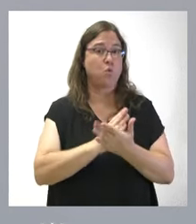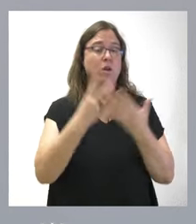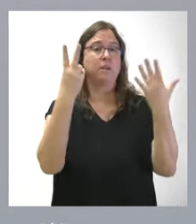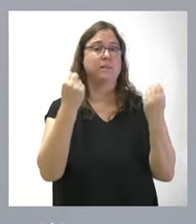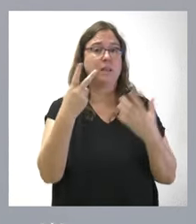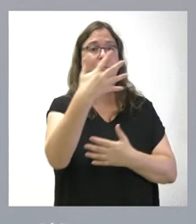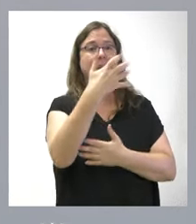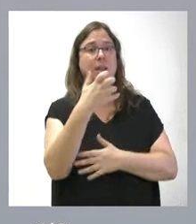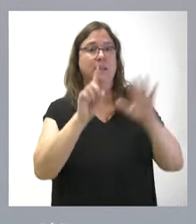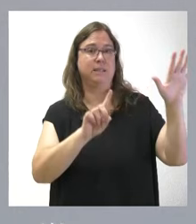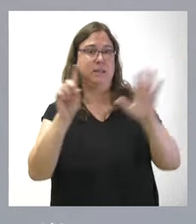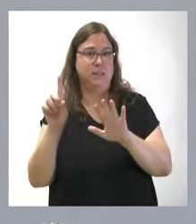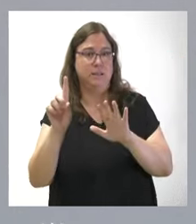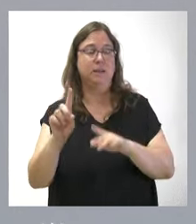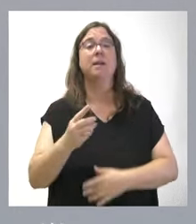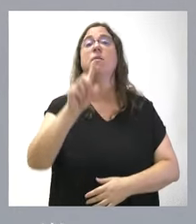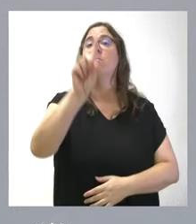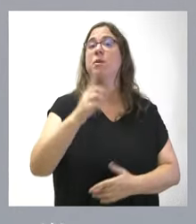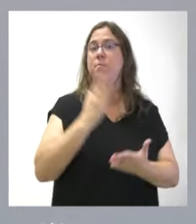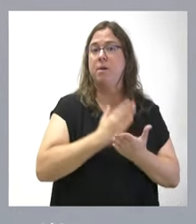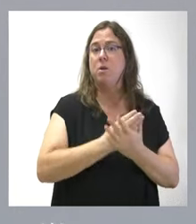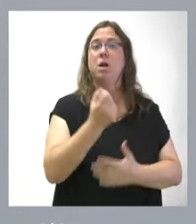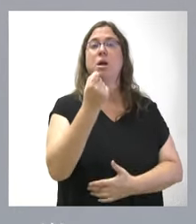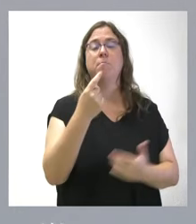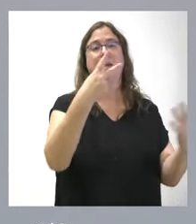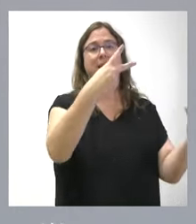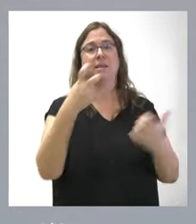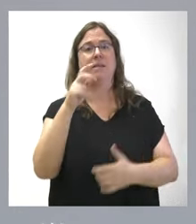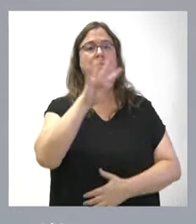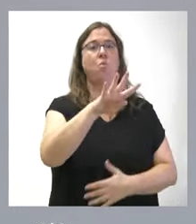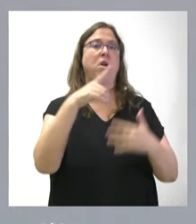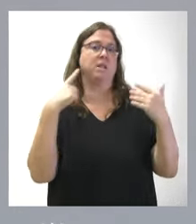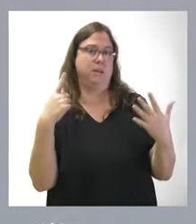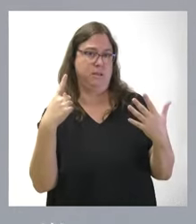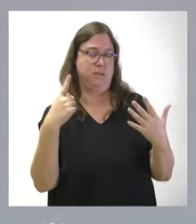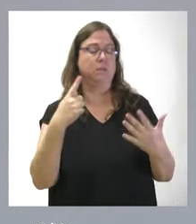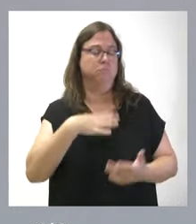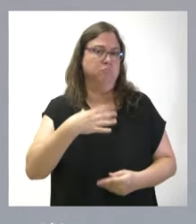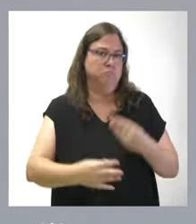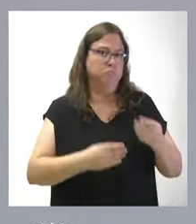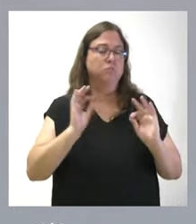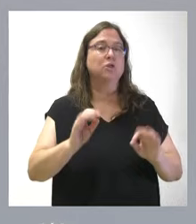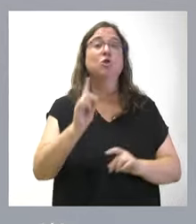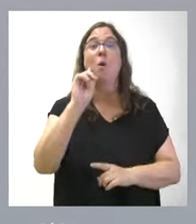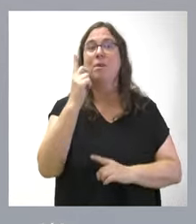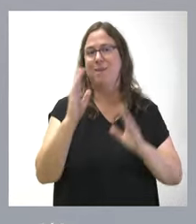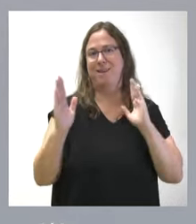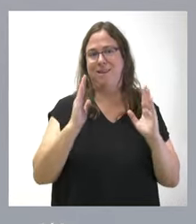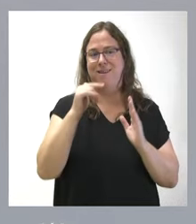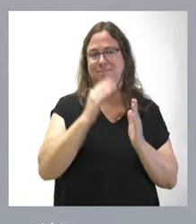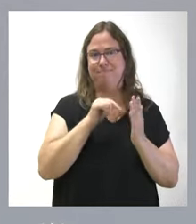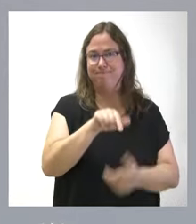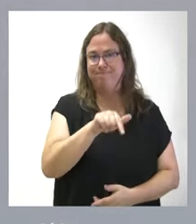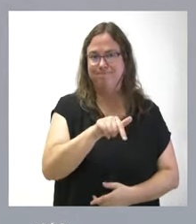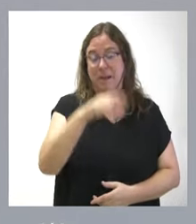.566 y para el primer curso 1.746. Como era de prever, lógicamente son los primeros años los que